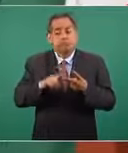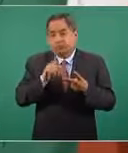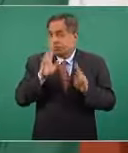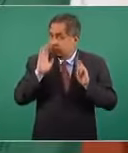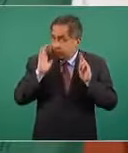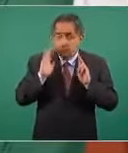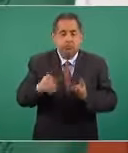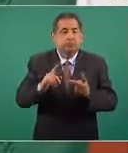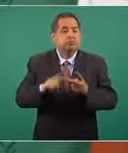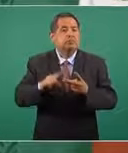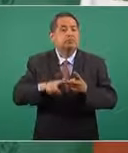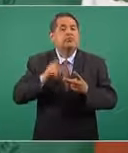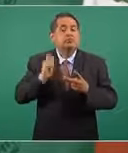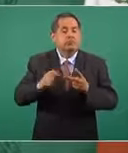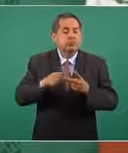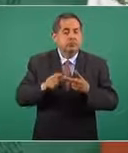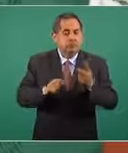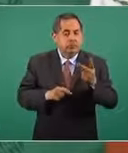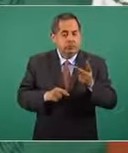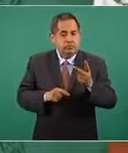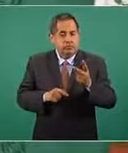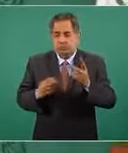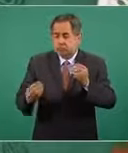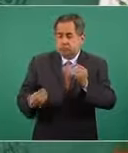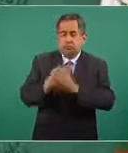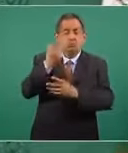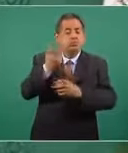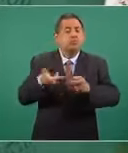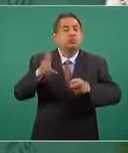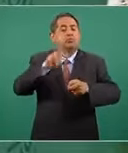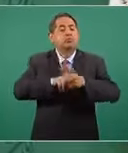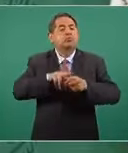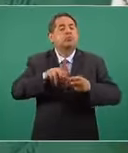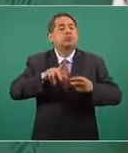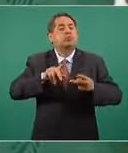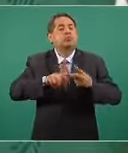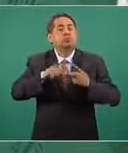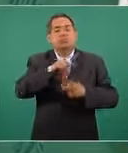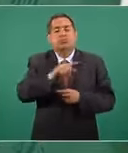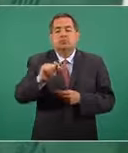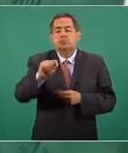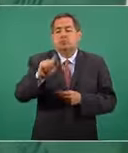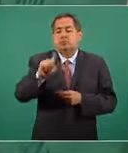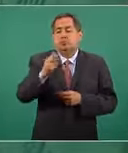el nuevo hospital de Tláhuac, del Issste.